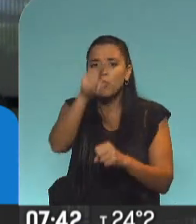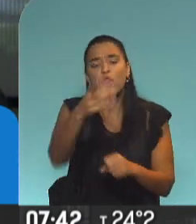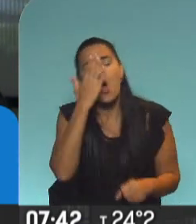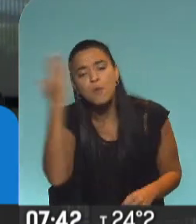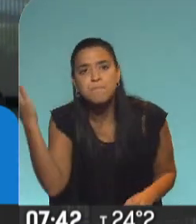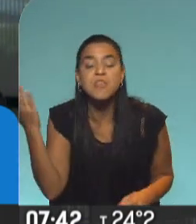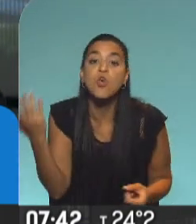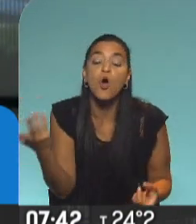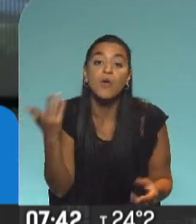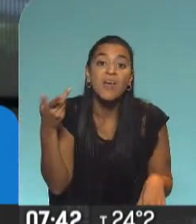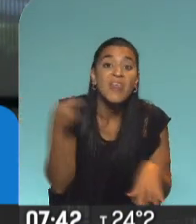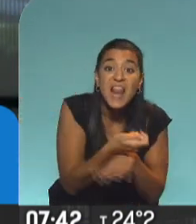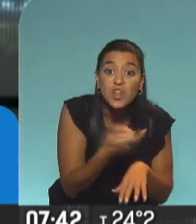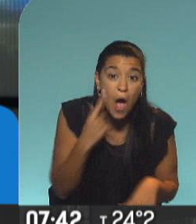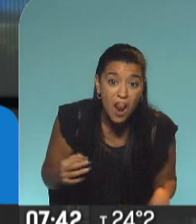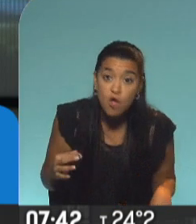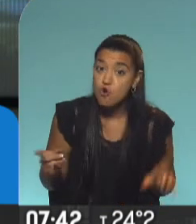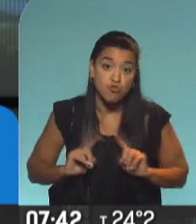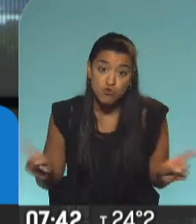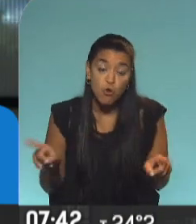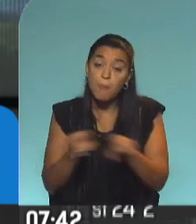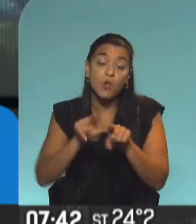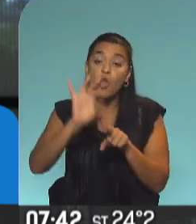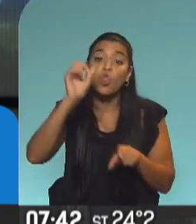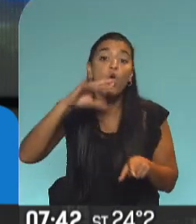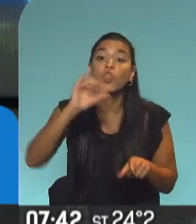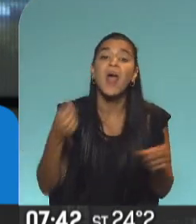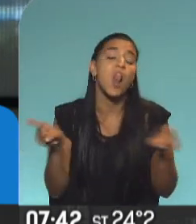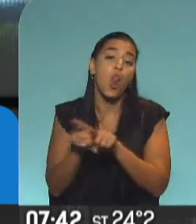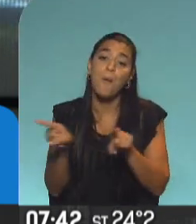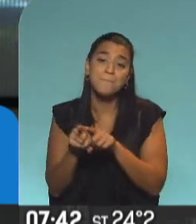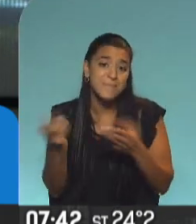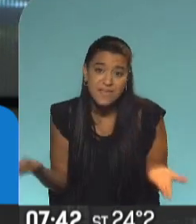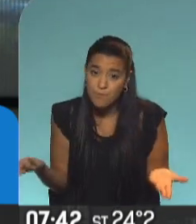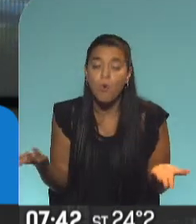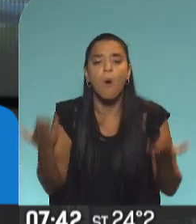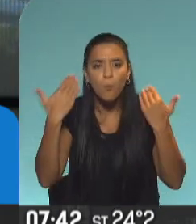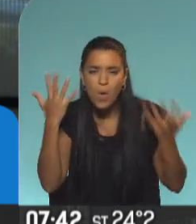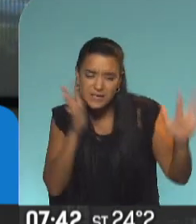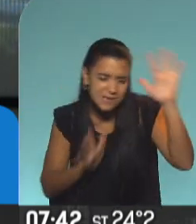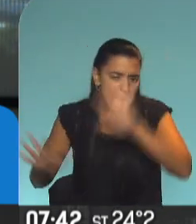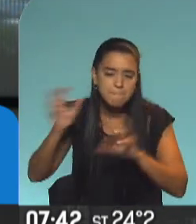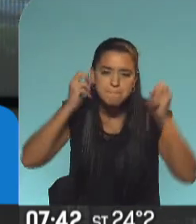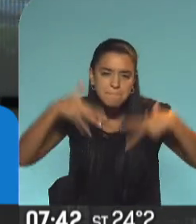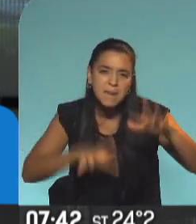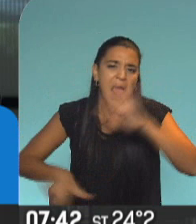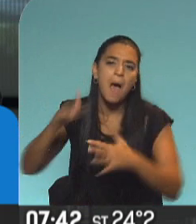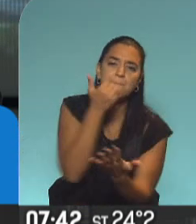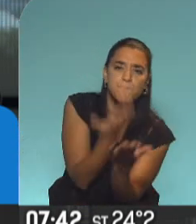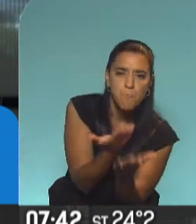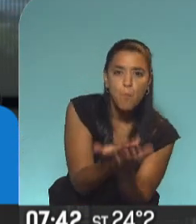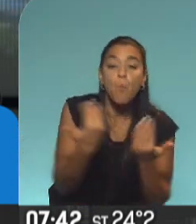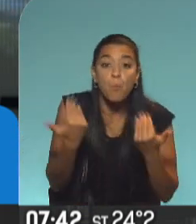cometimos? Ninguno. Bueno, en el caso de Victoria Donda pasa exactamente lo mismo. Pudo haber existido una propuesta